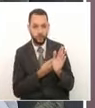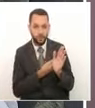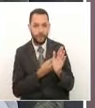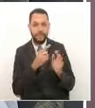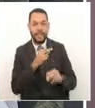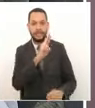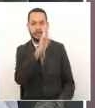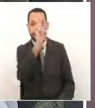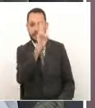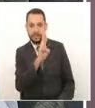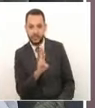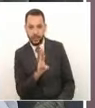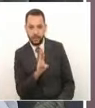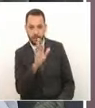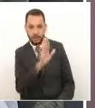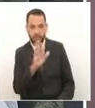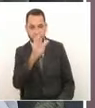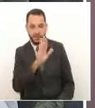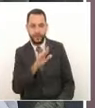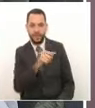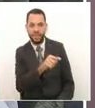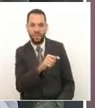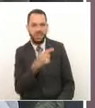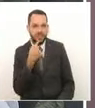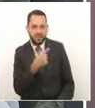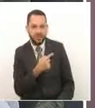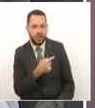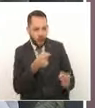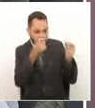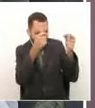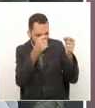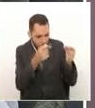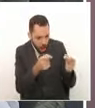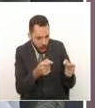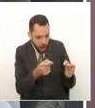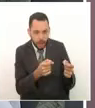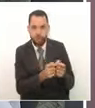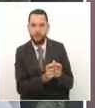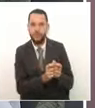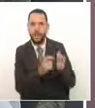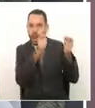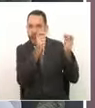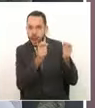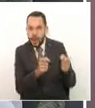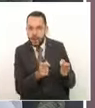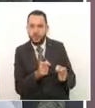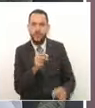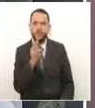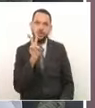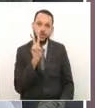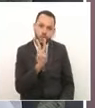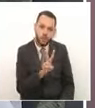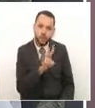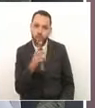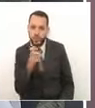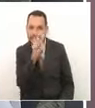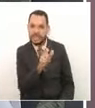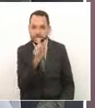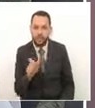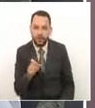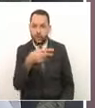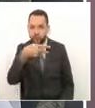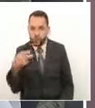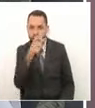Rizaralda, por decir cifras concretas, un ejemplo, que hubieran 200 personas contagiadas